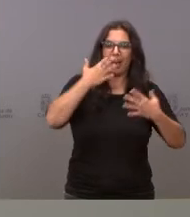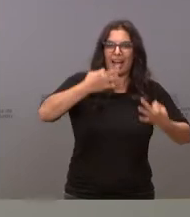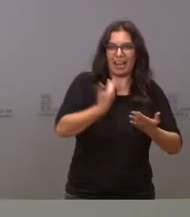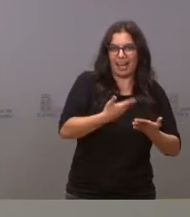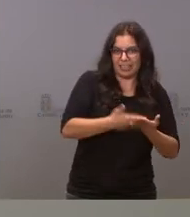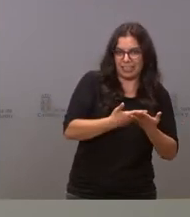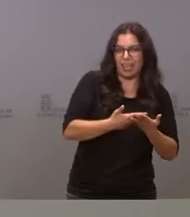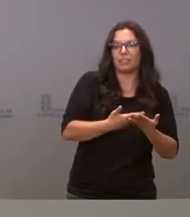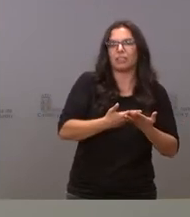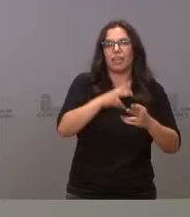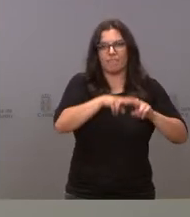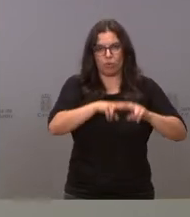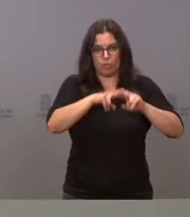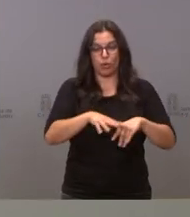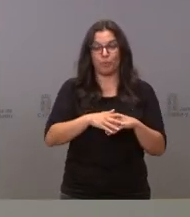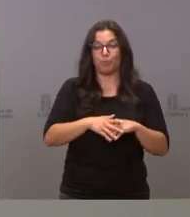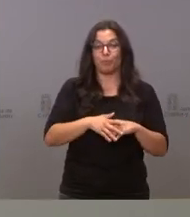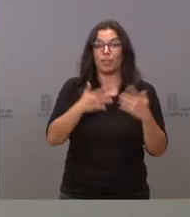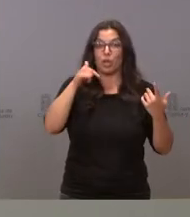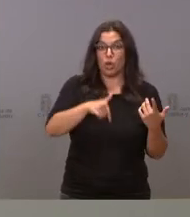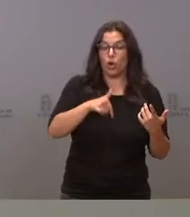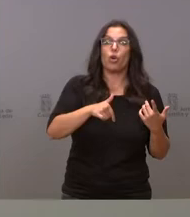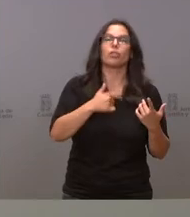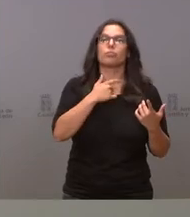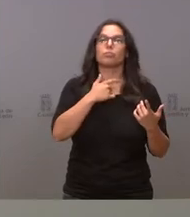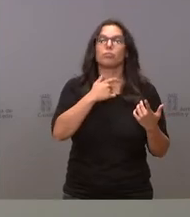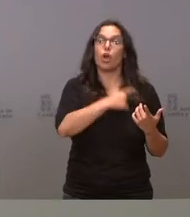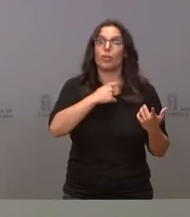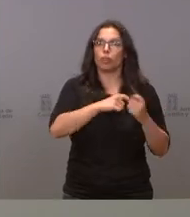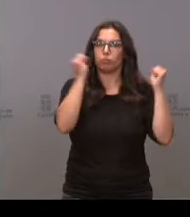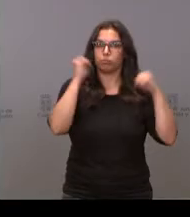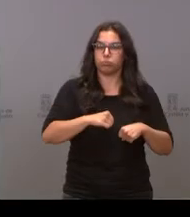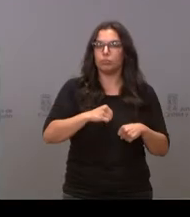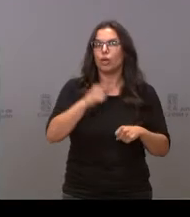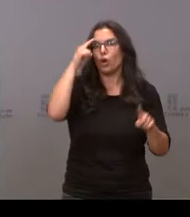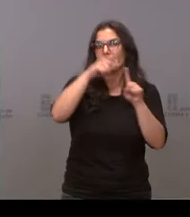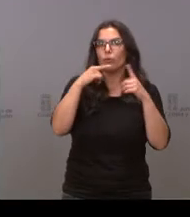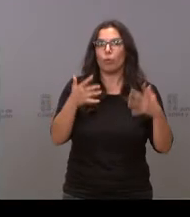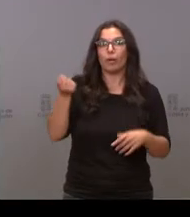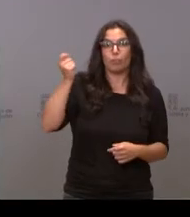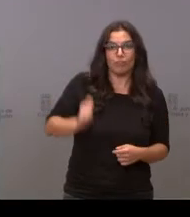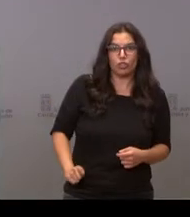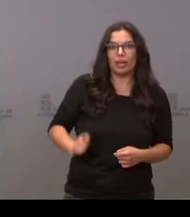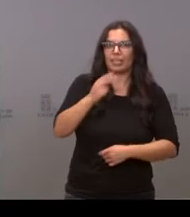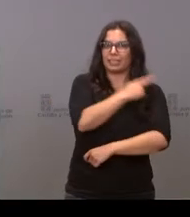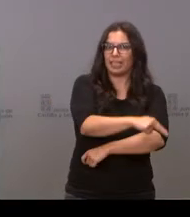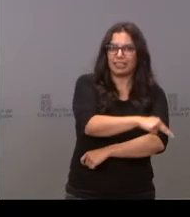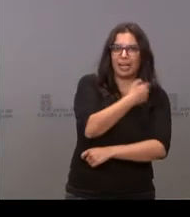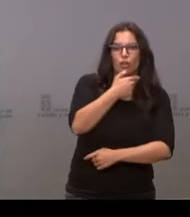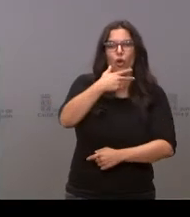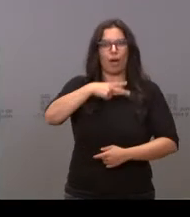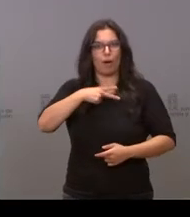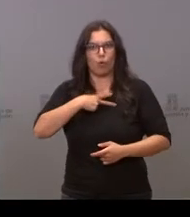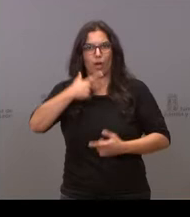El fin de esta comisión, aprobada hoy, es contar con un órgano formado por profesionales, tanto sanitarios como juristas,